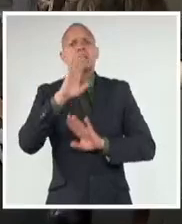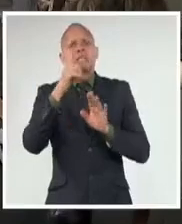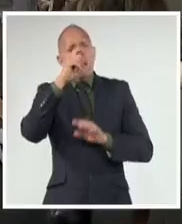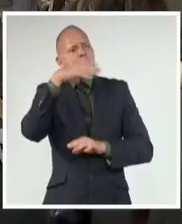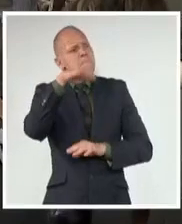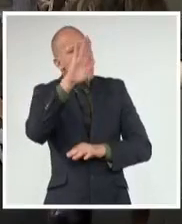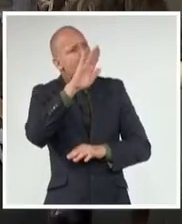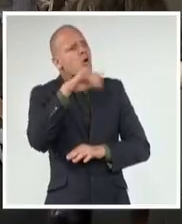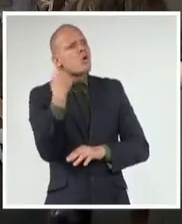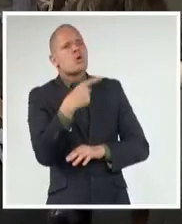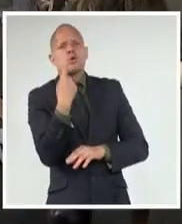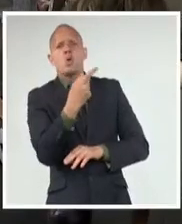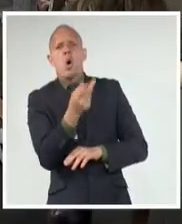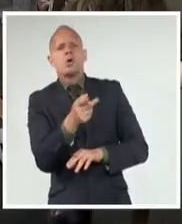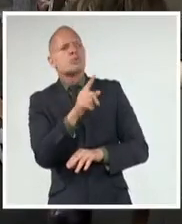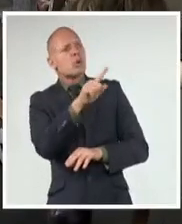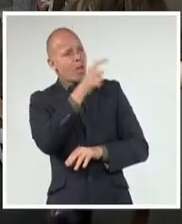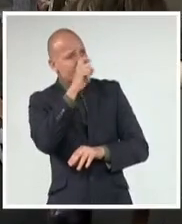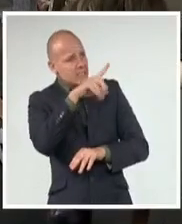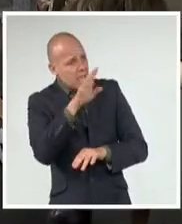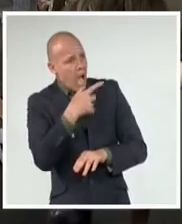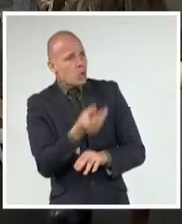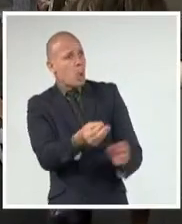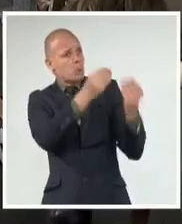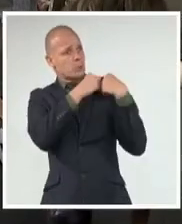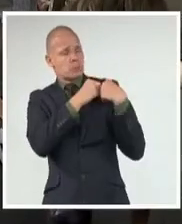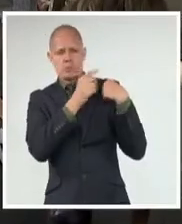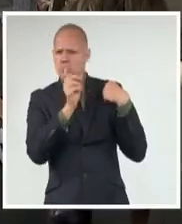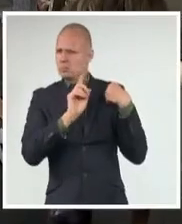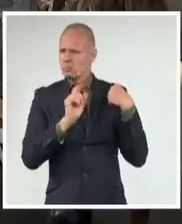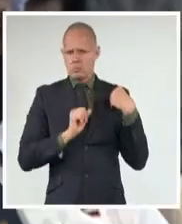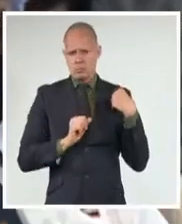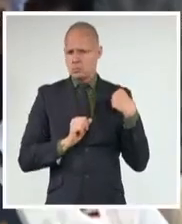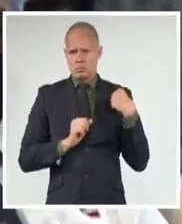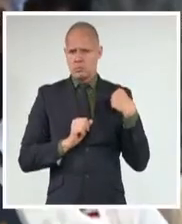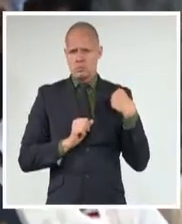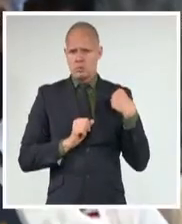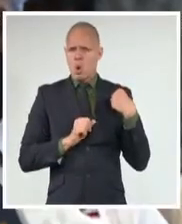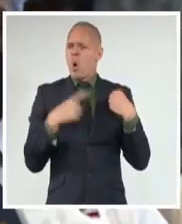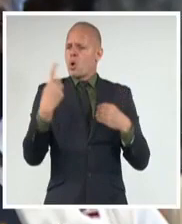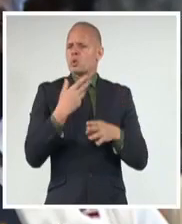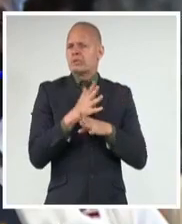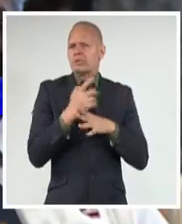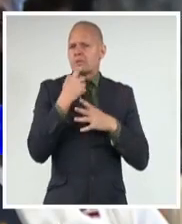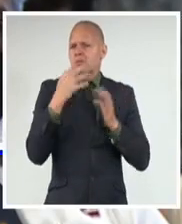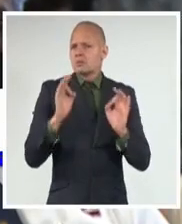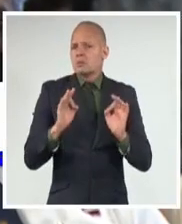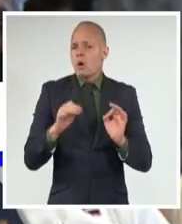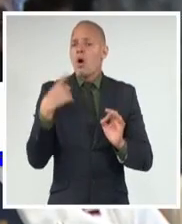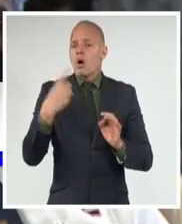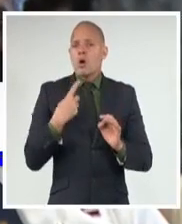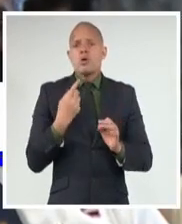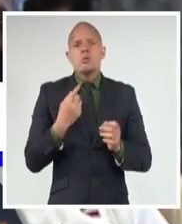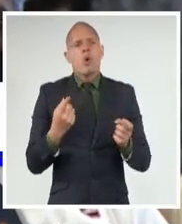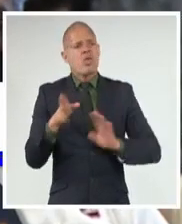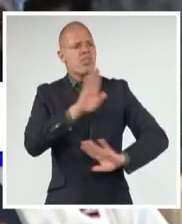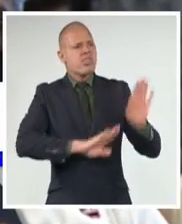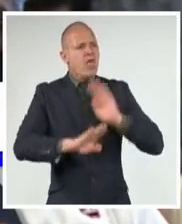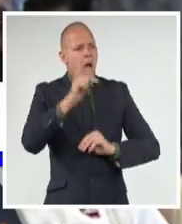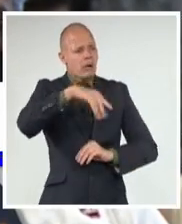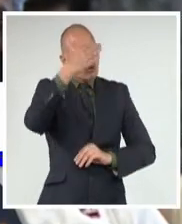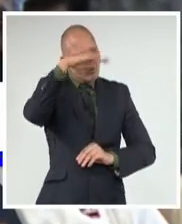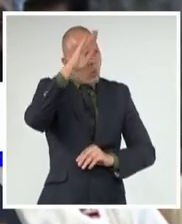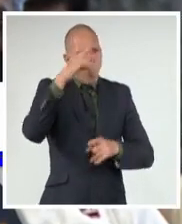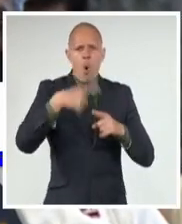presente que construye país y mundo, donde quiera que estamos, y pienso que también es una oportunidad para